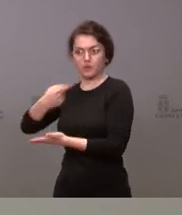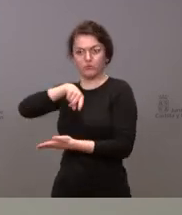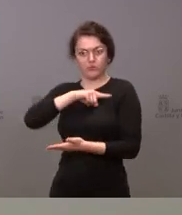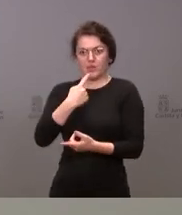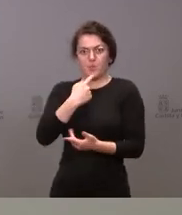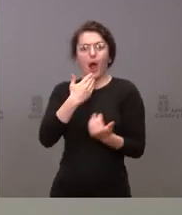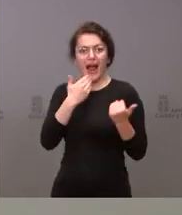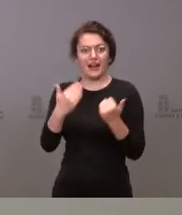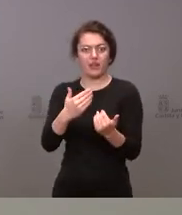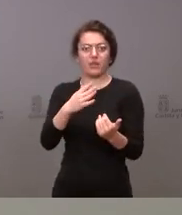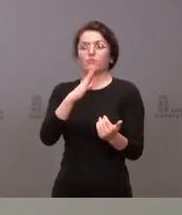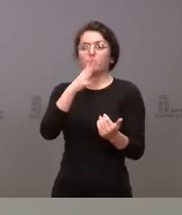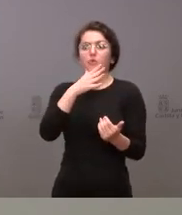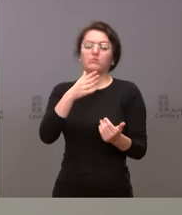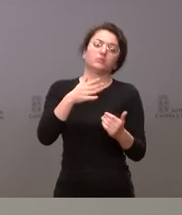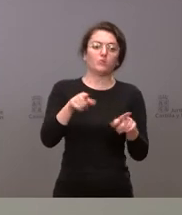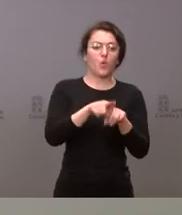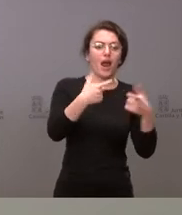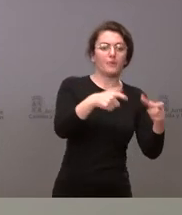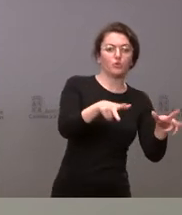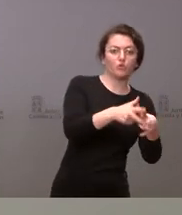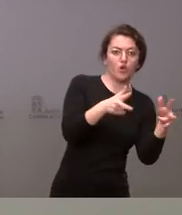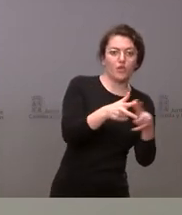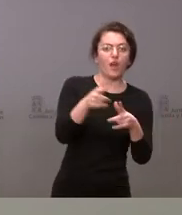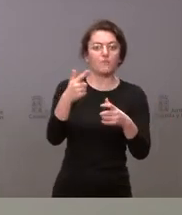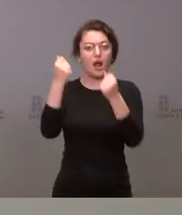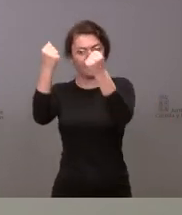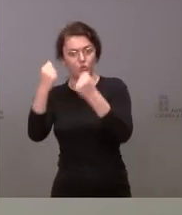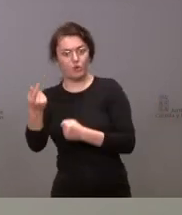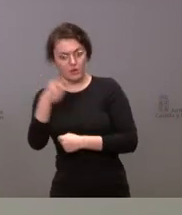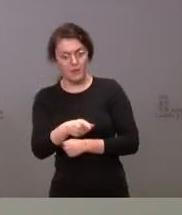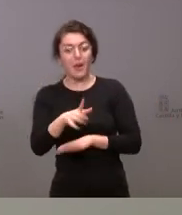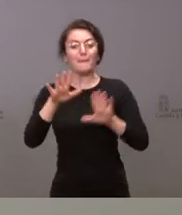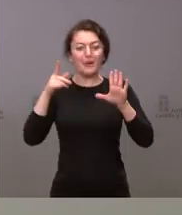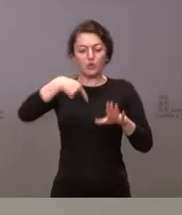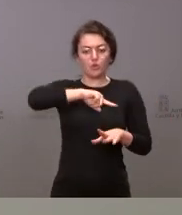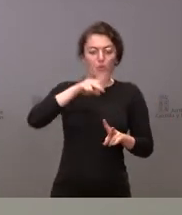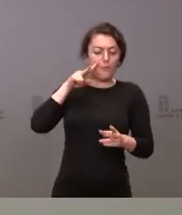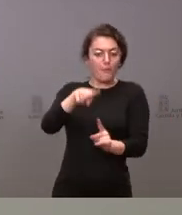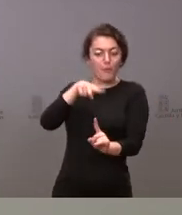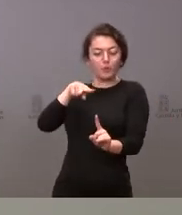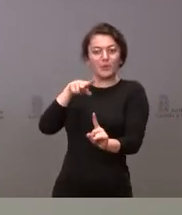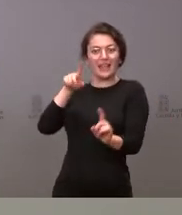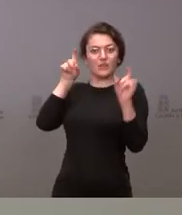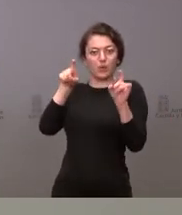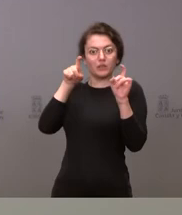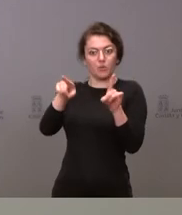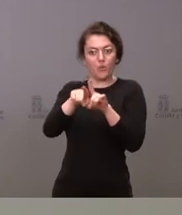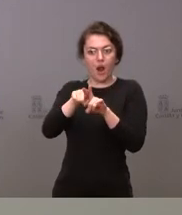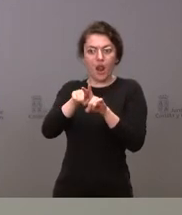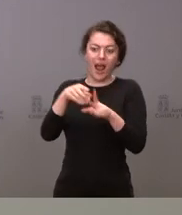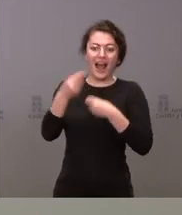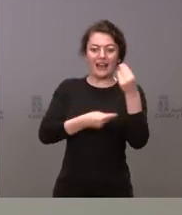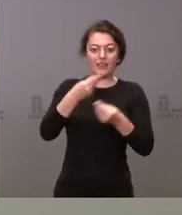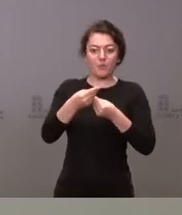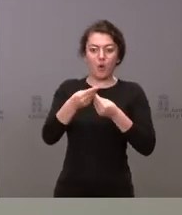social también desde el ámbito institucional pero nosotros desde el punto de vista educativo tenemos que actuar sobre la base de los informes que los